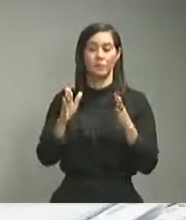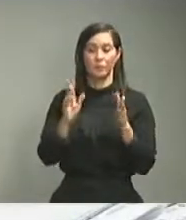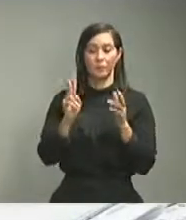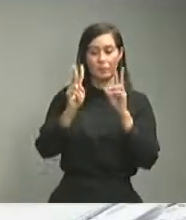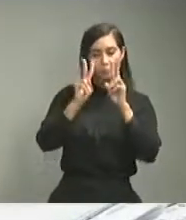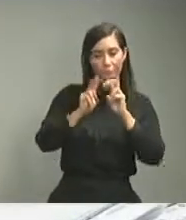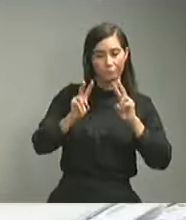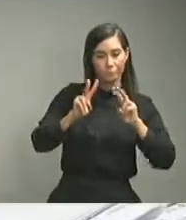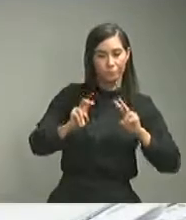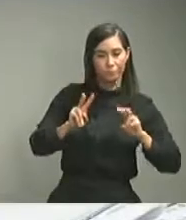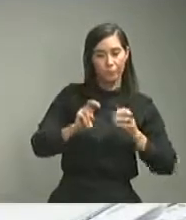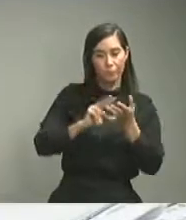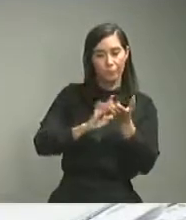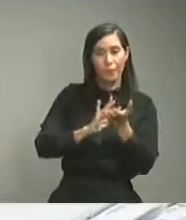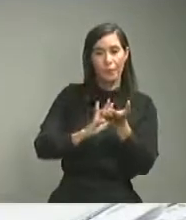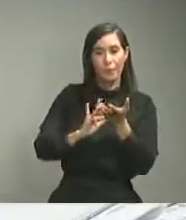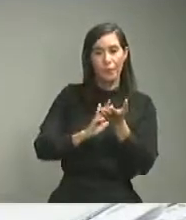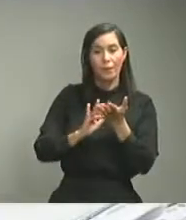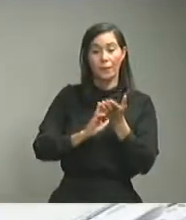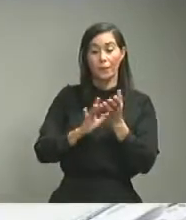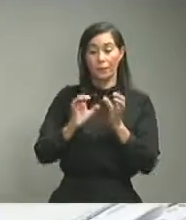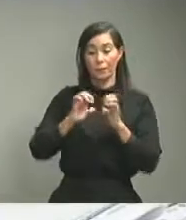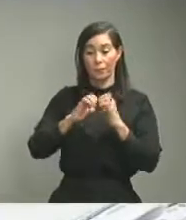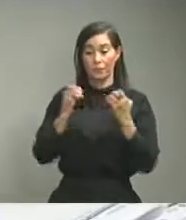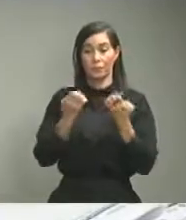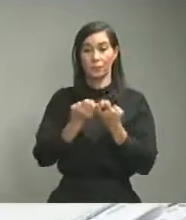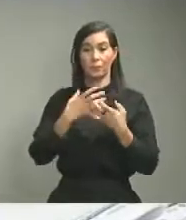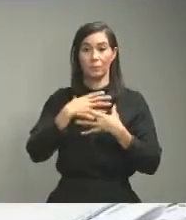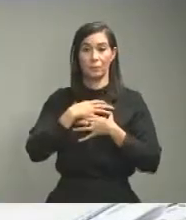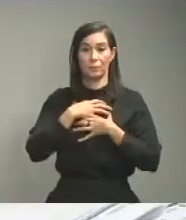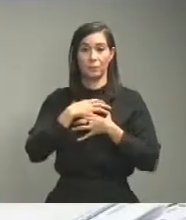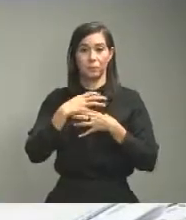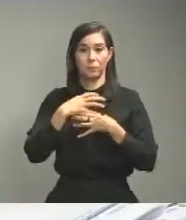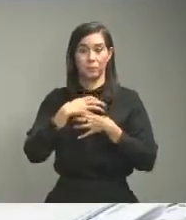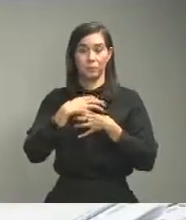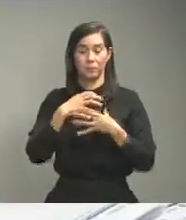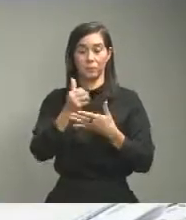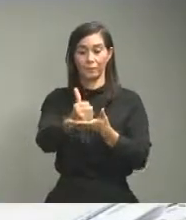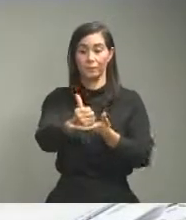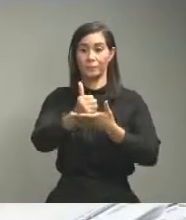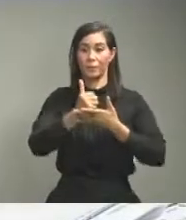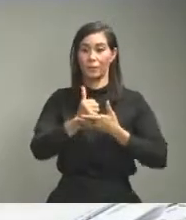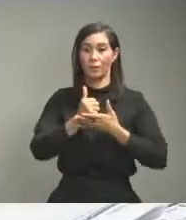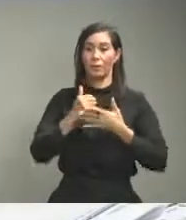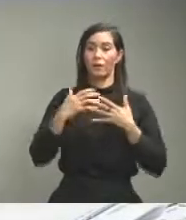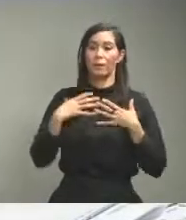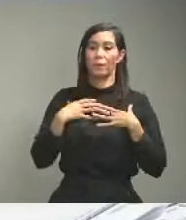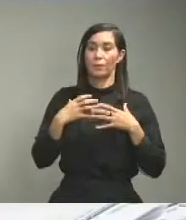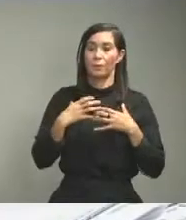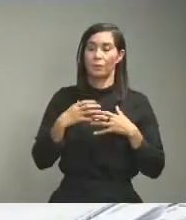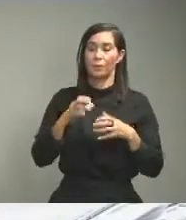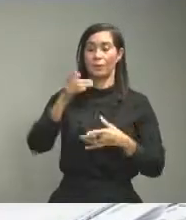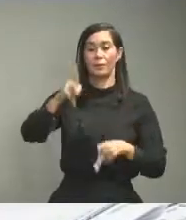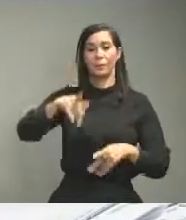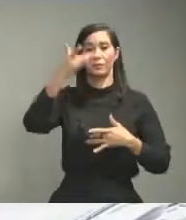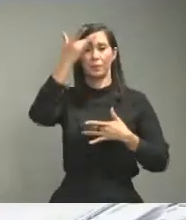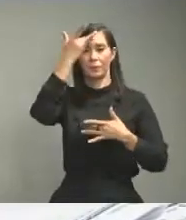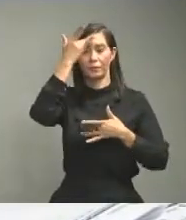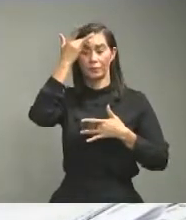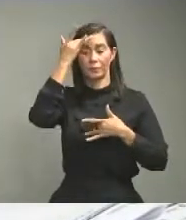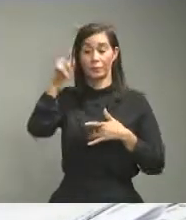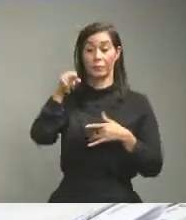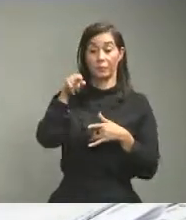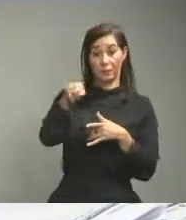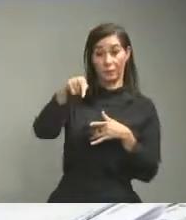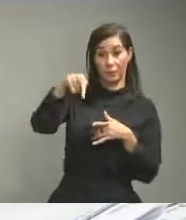unos equipos para ayudas respiratorias que han sido diseñados por los